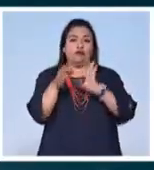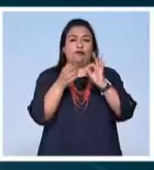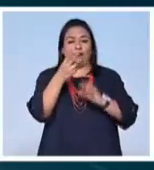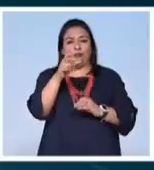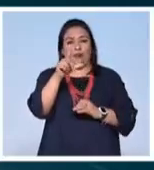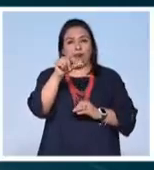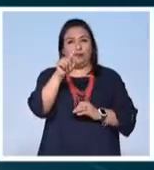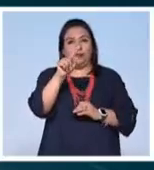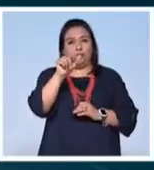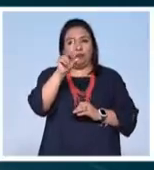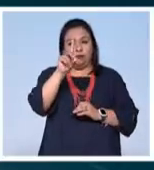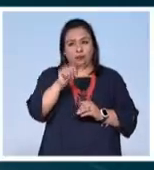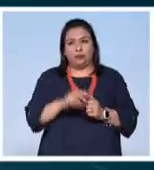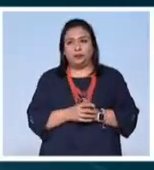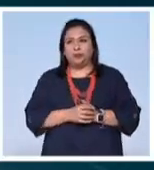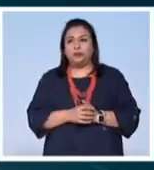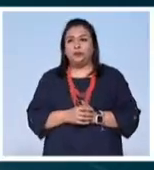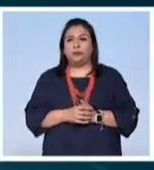Alberto Aranda.